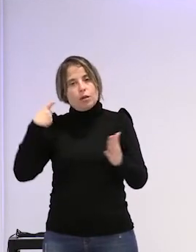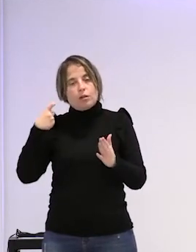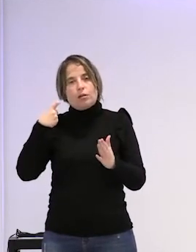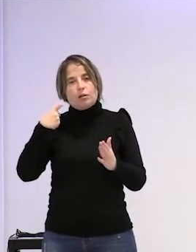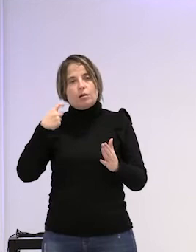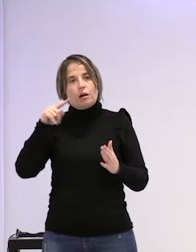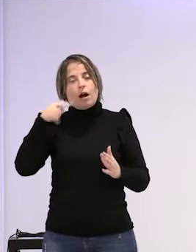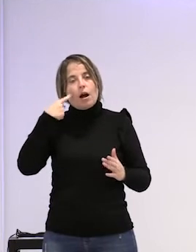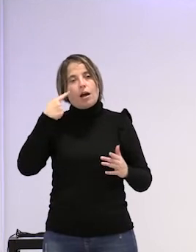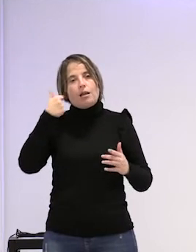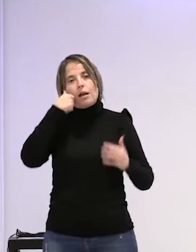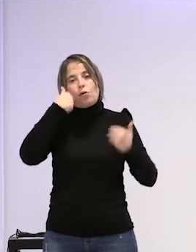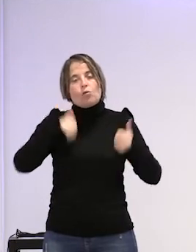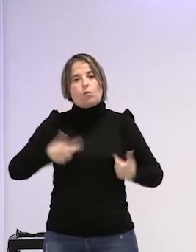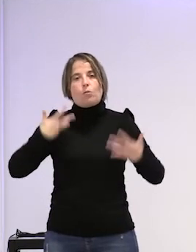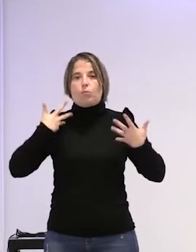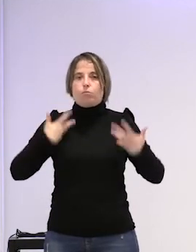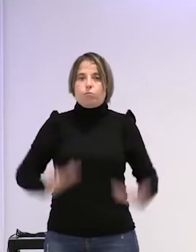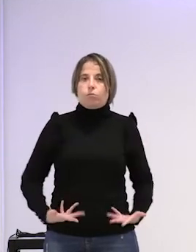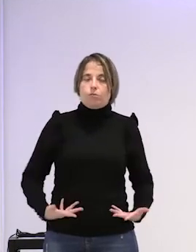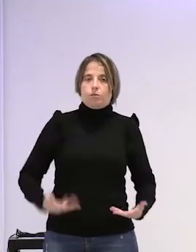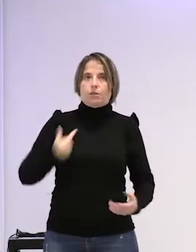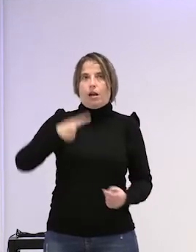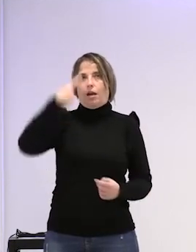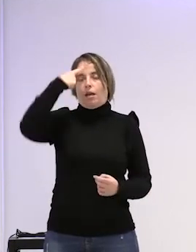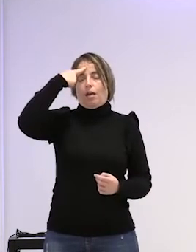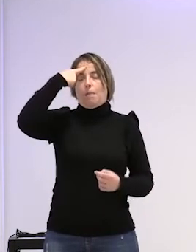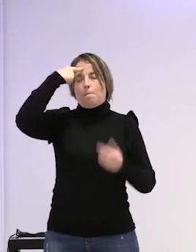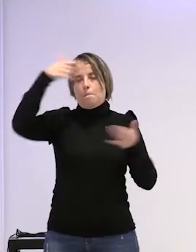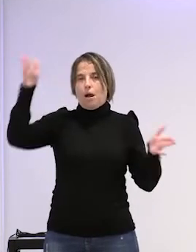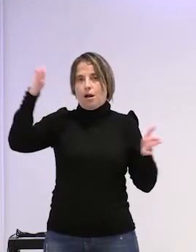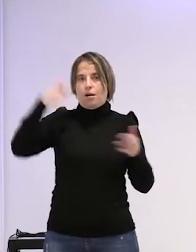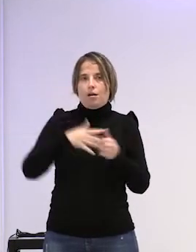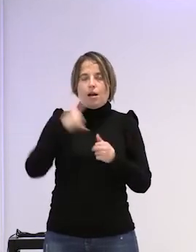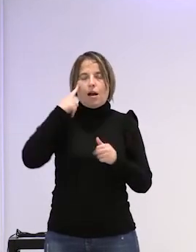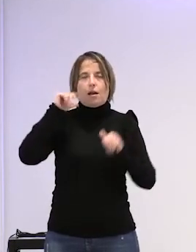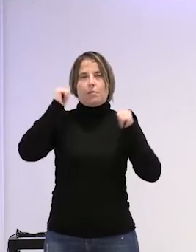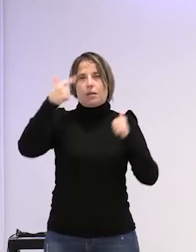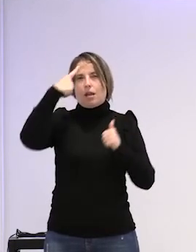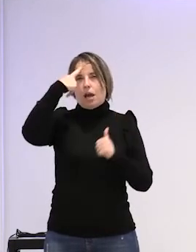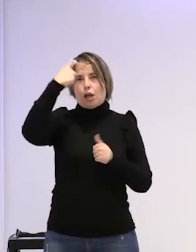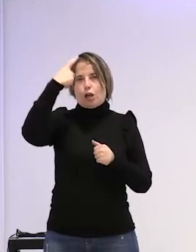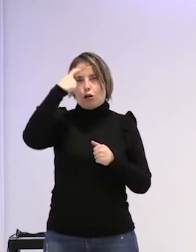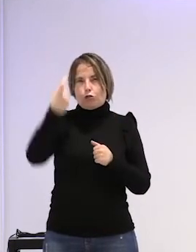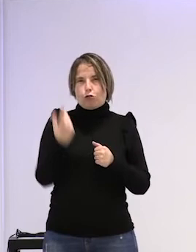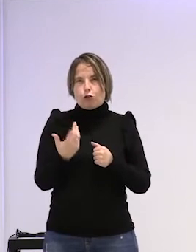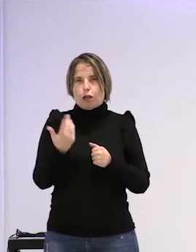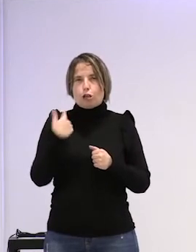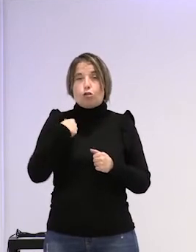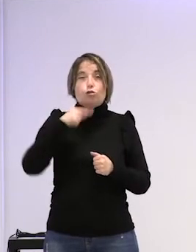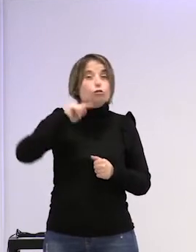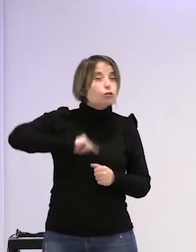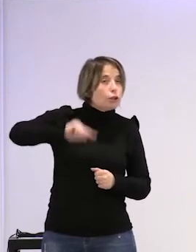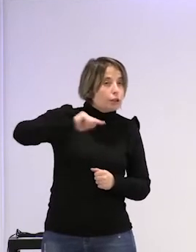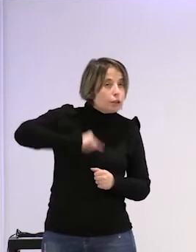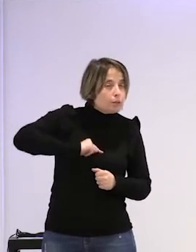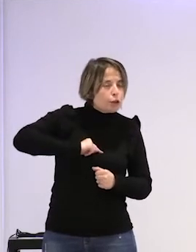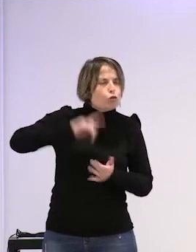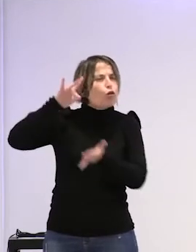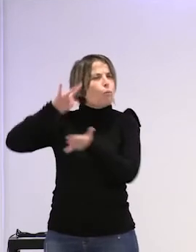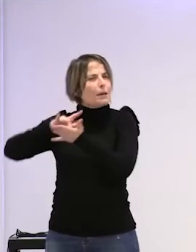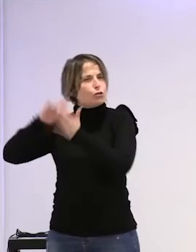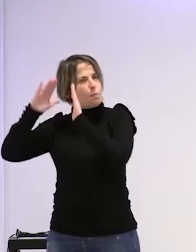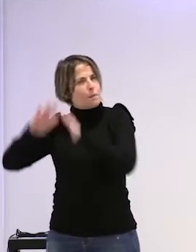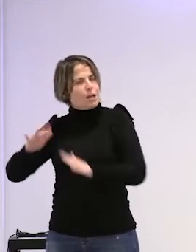o cuando se relajó el diagnóstico es cuando empecé a recordar más lo que sentí que lo que pasó